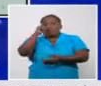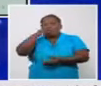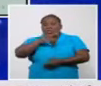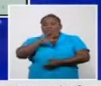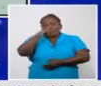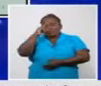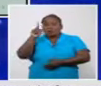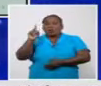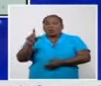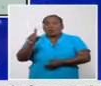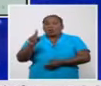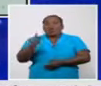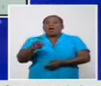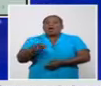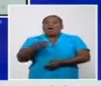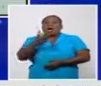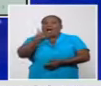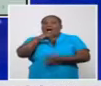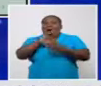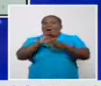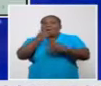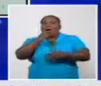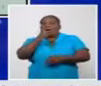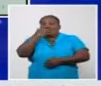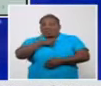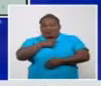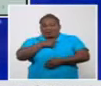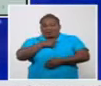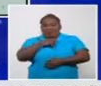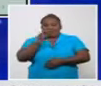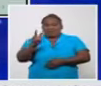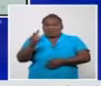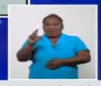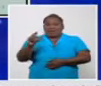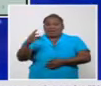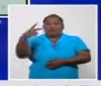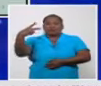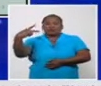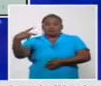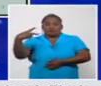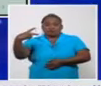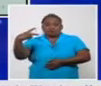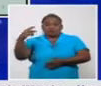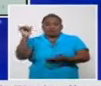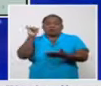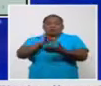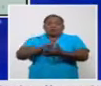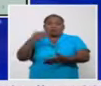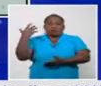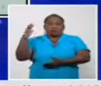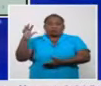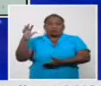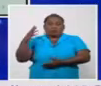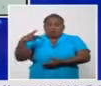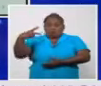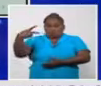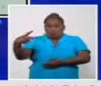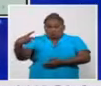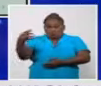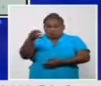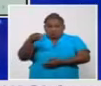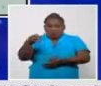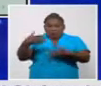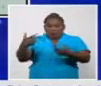Aguada de Pasajeros. De Villaclara, pues dos pacientes importados. Los dos del municipio